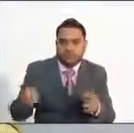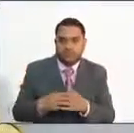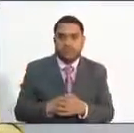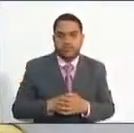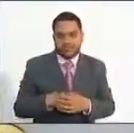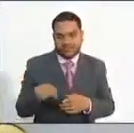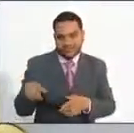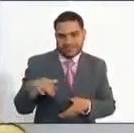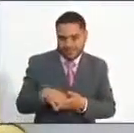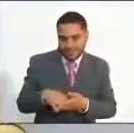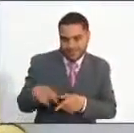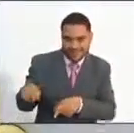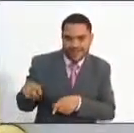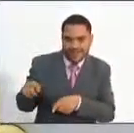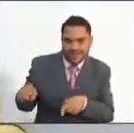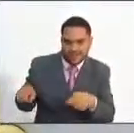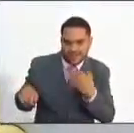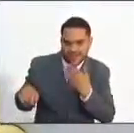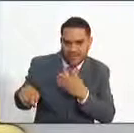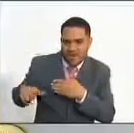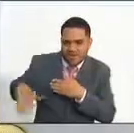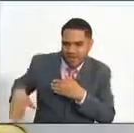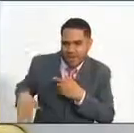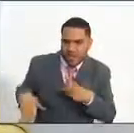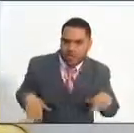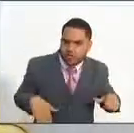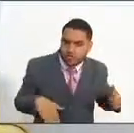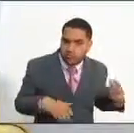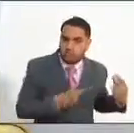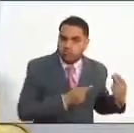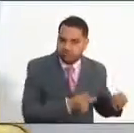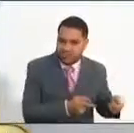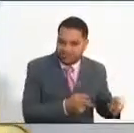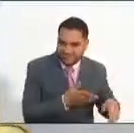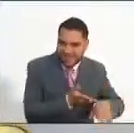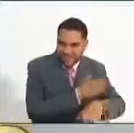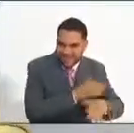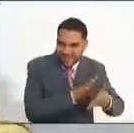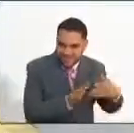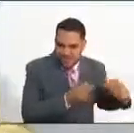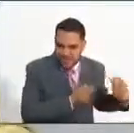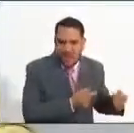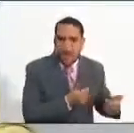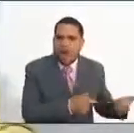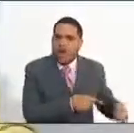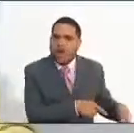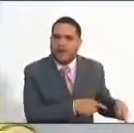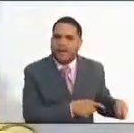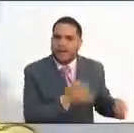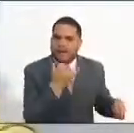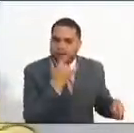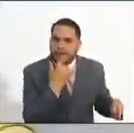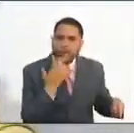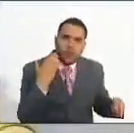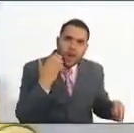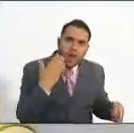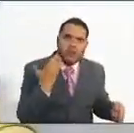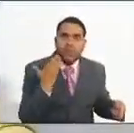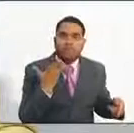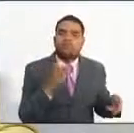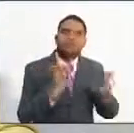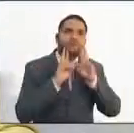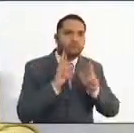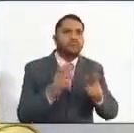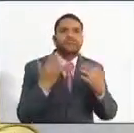un poco más avanzada en la que ya se encuentran estas primeras entidades que mencionaba, ¿se tiene alguna fecha estimada? Por lo menos de aquí a fin de año,